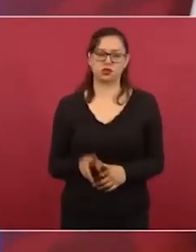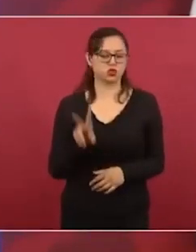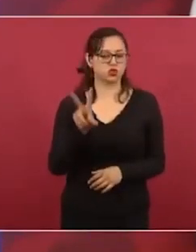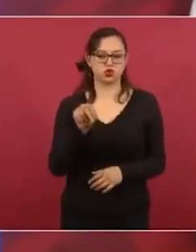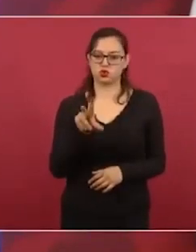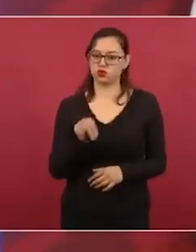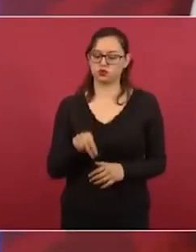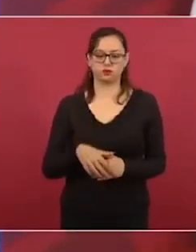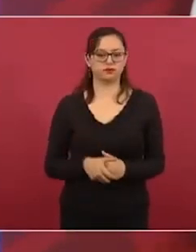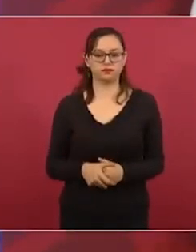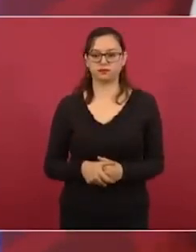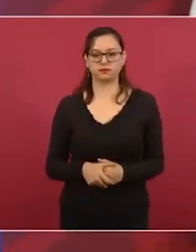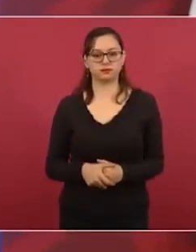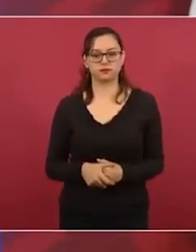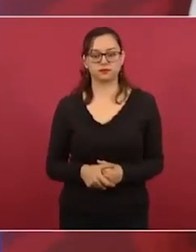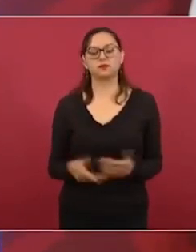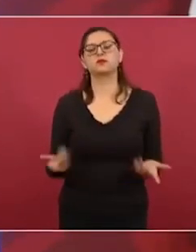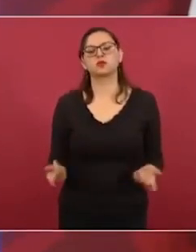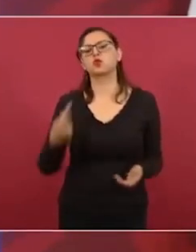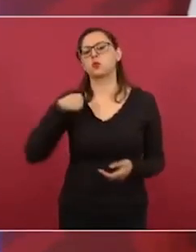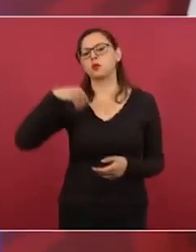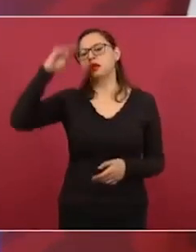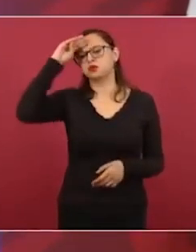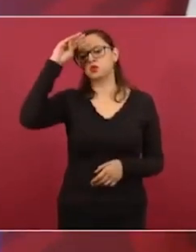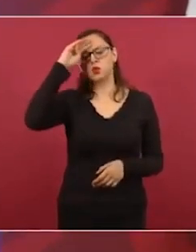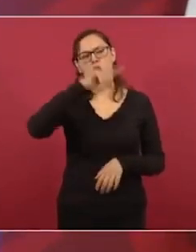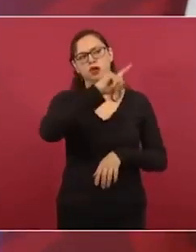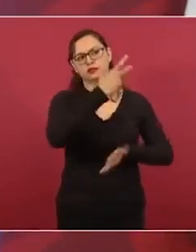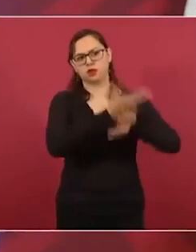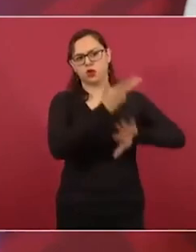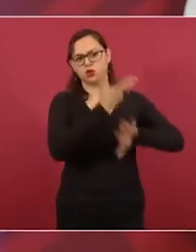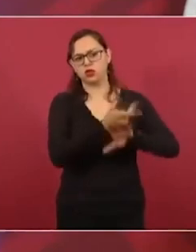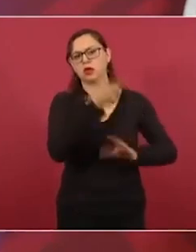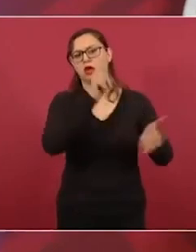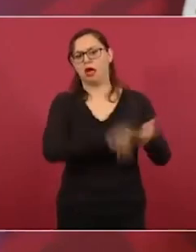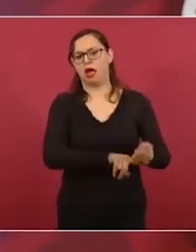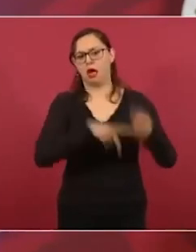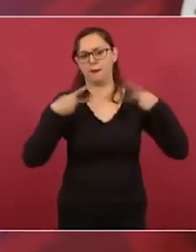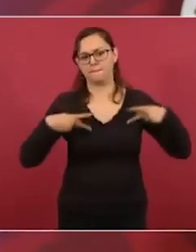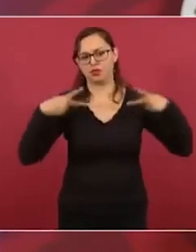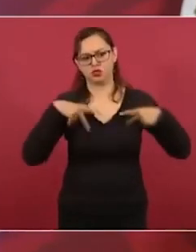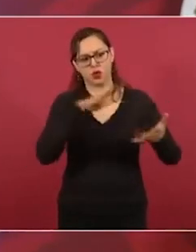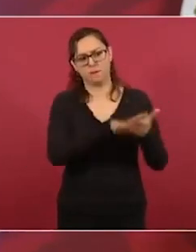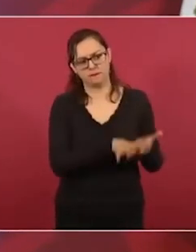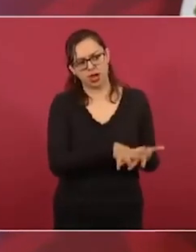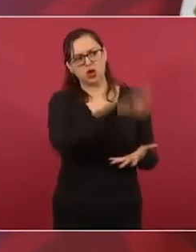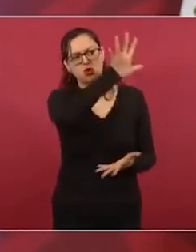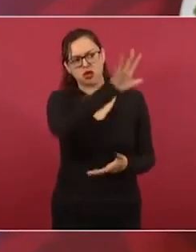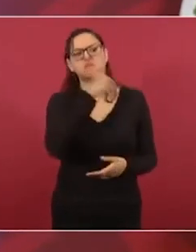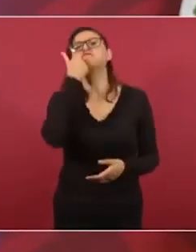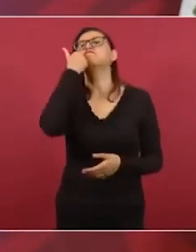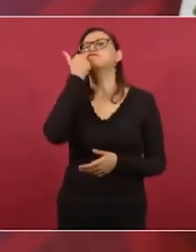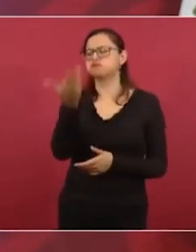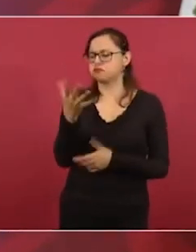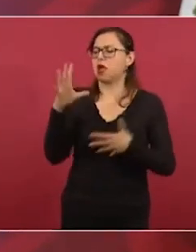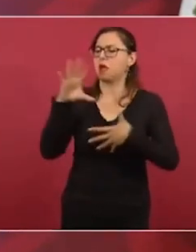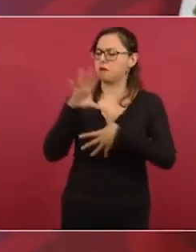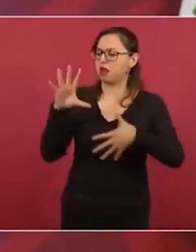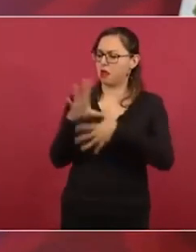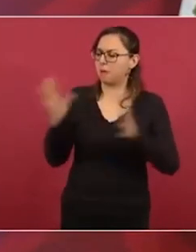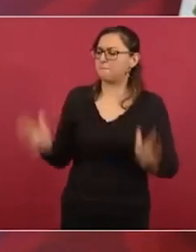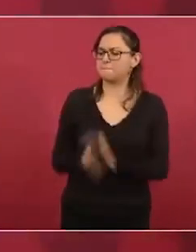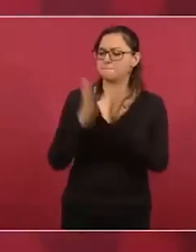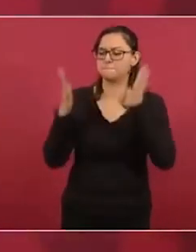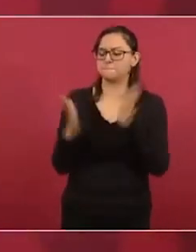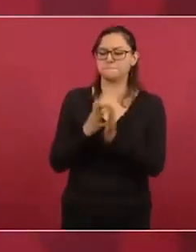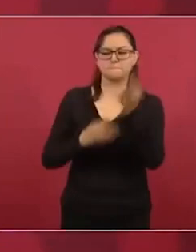que quieren que participen todos, que ¿quiénes